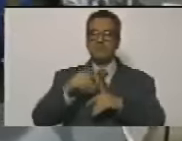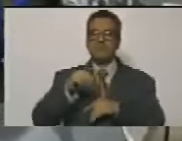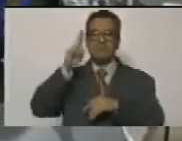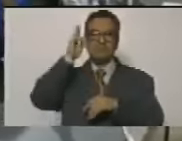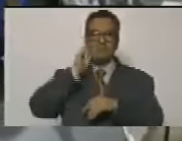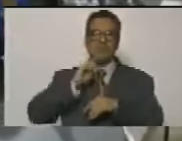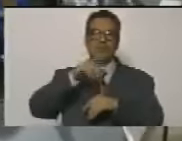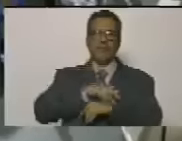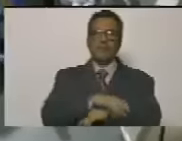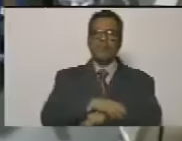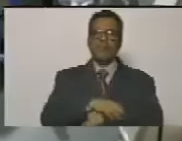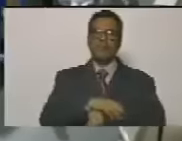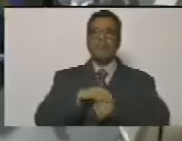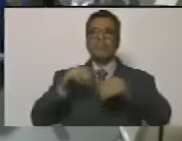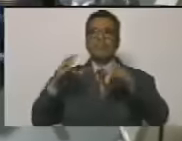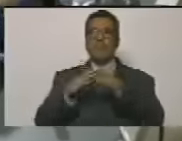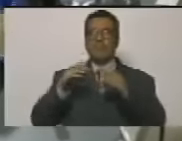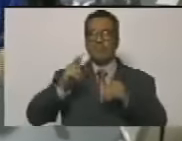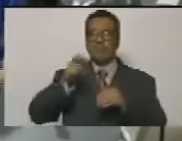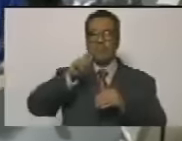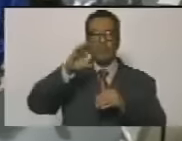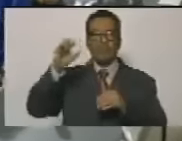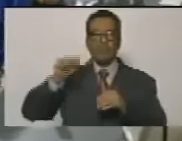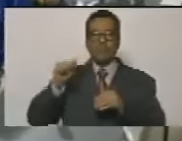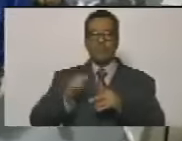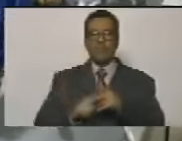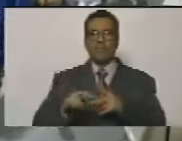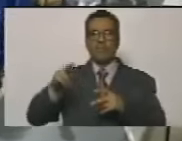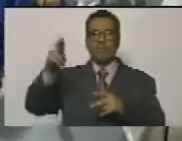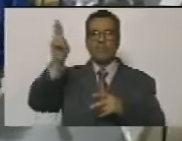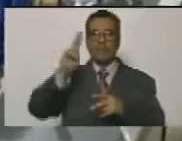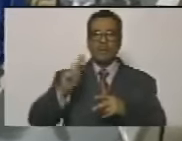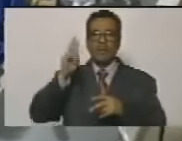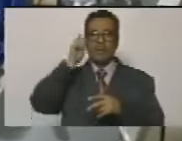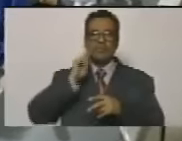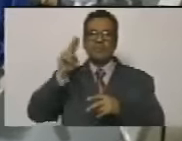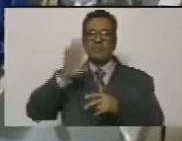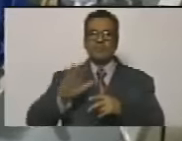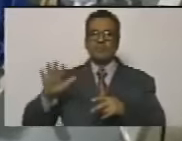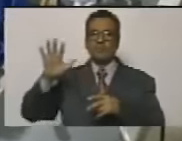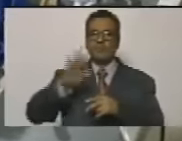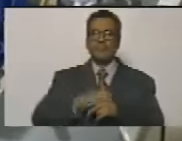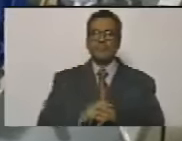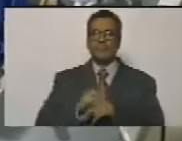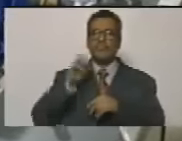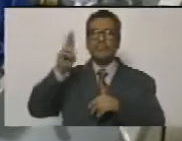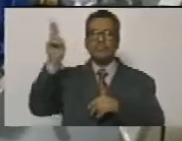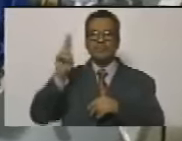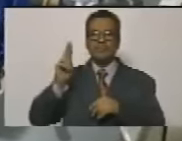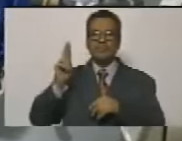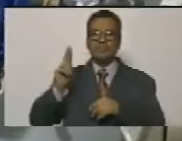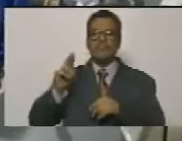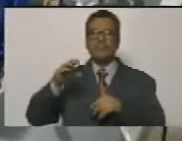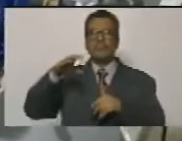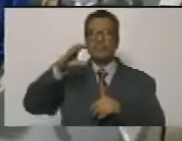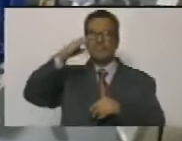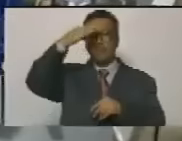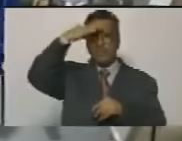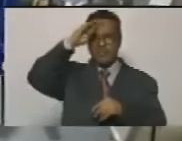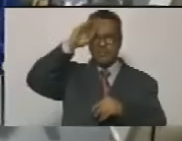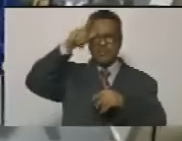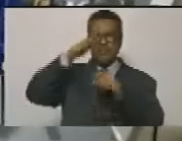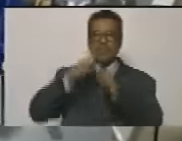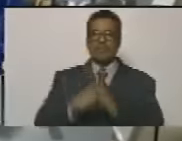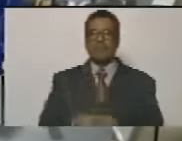angostura la república bolivariana de Venezuela la república de Cuba la